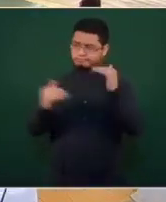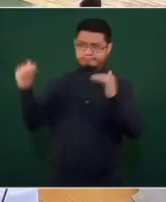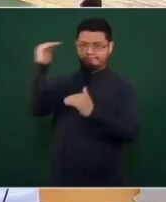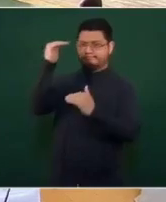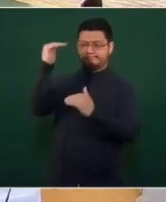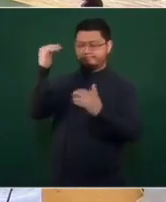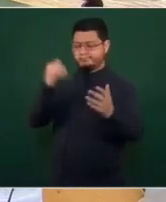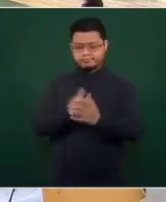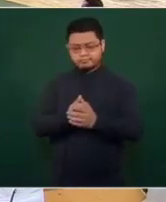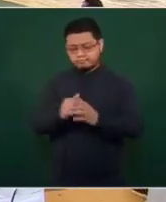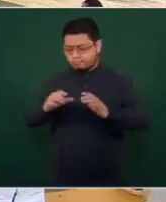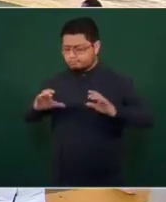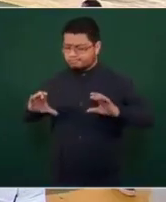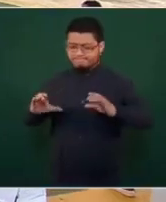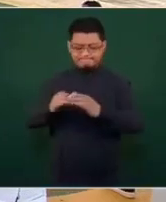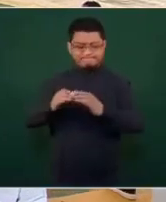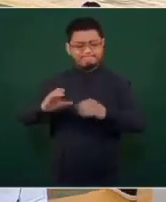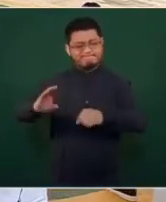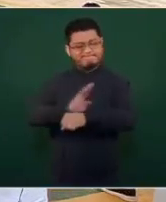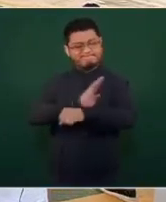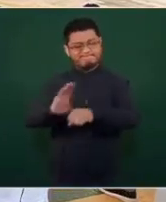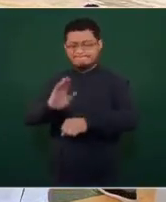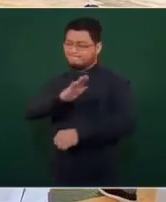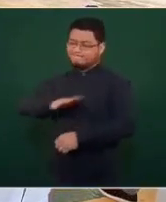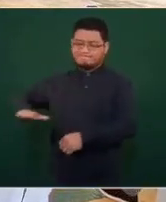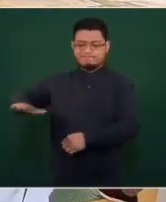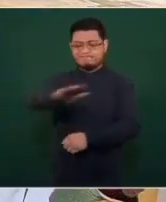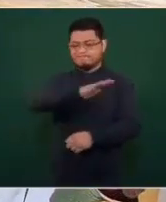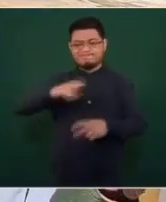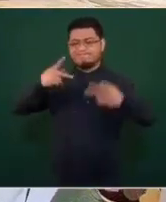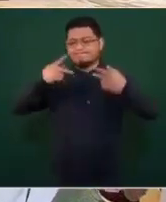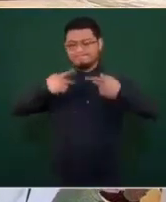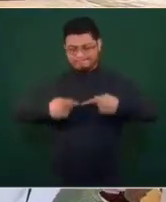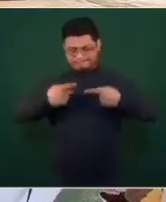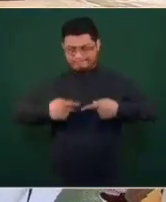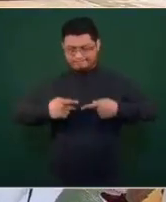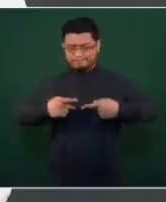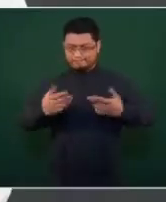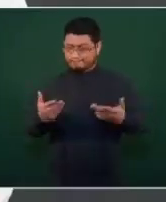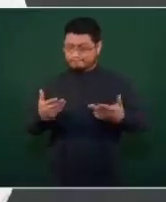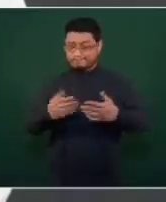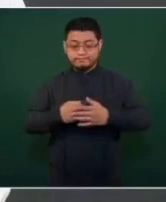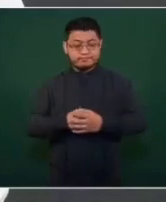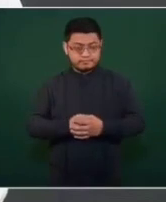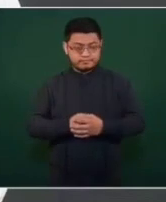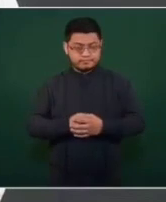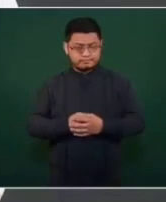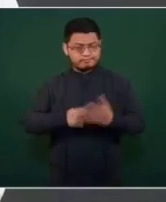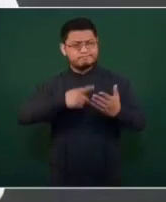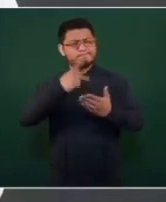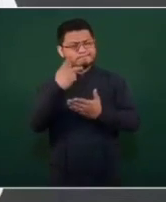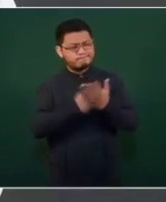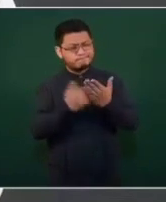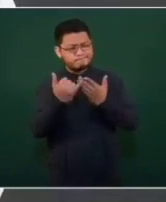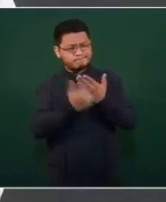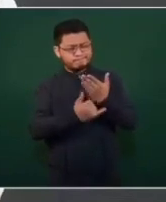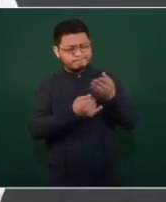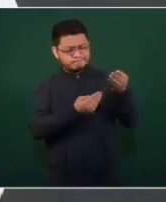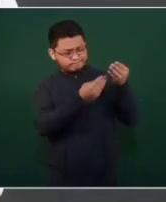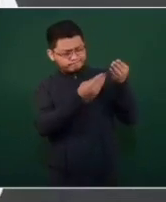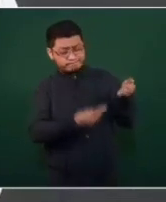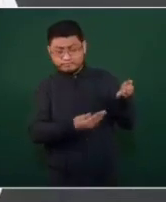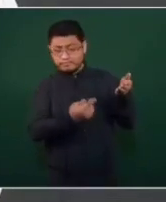colectividad, del interés de todo el pueblo. Entonces, el plan de